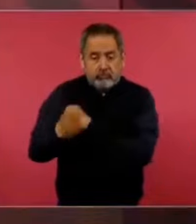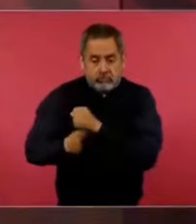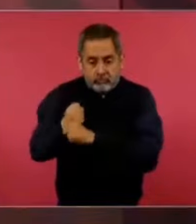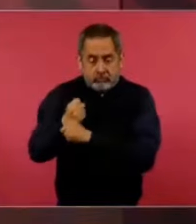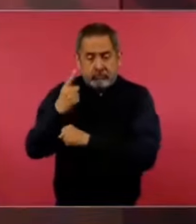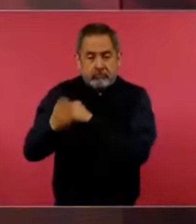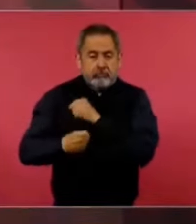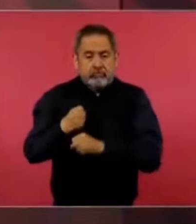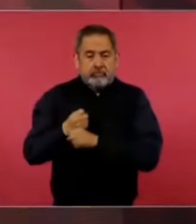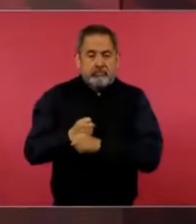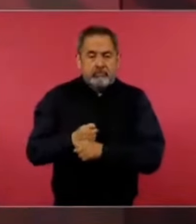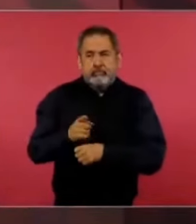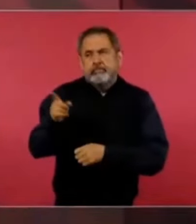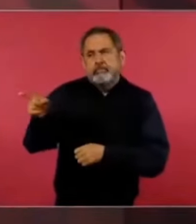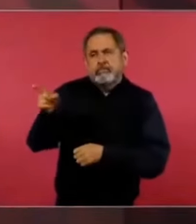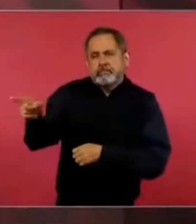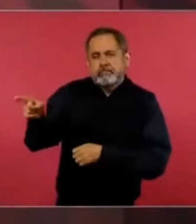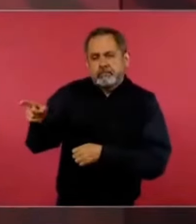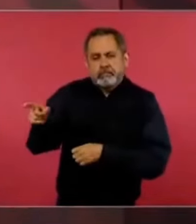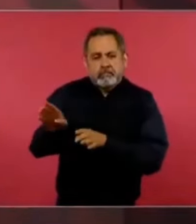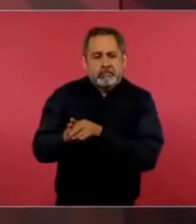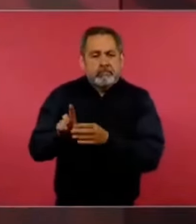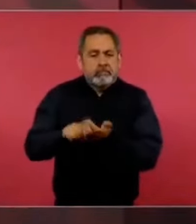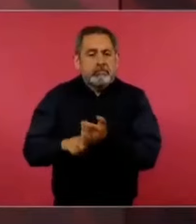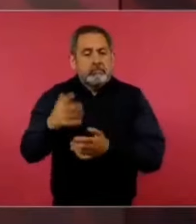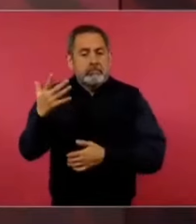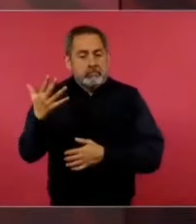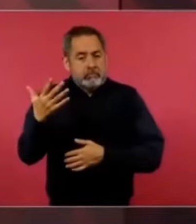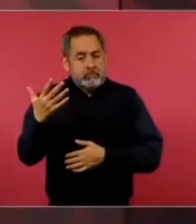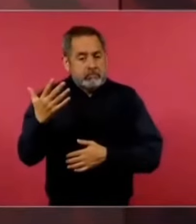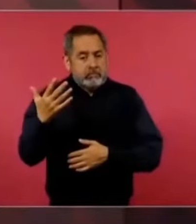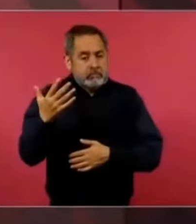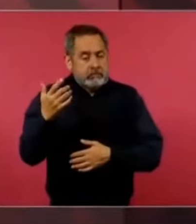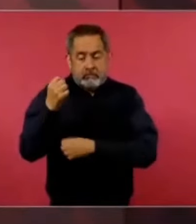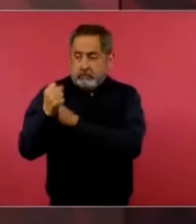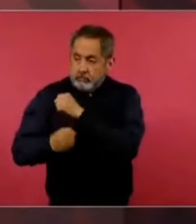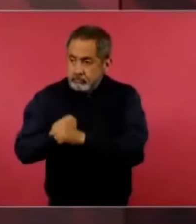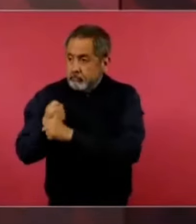ellos traen alrededor de 50 anual,